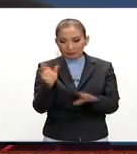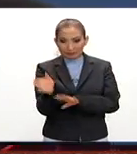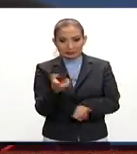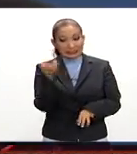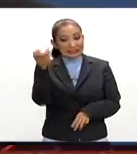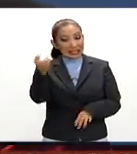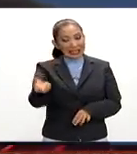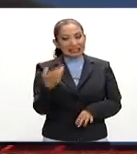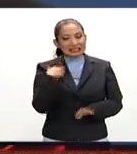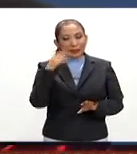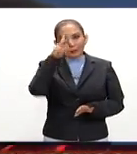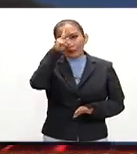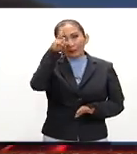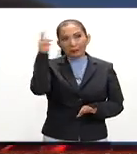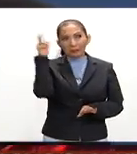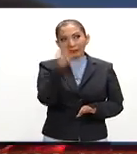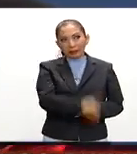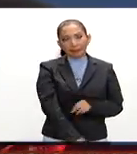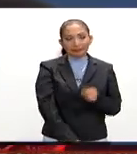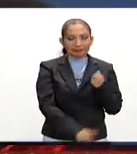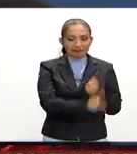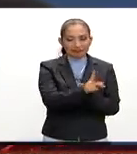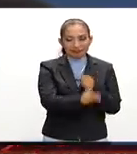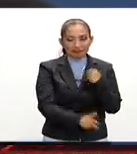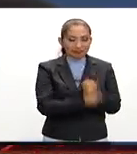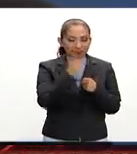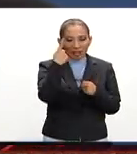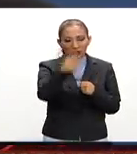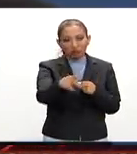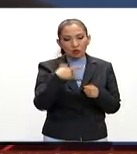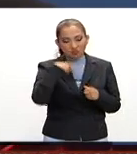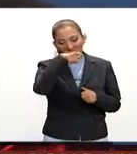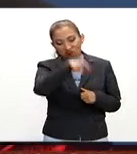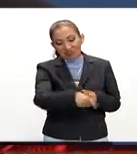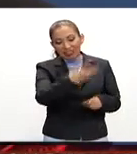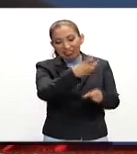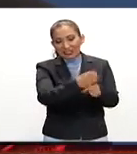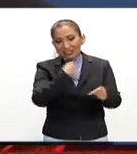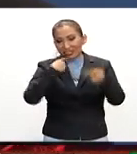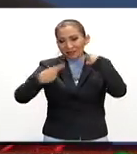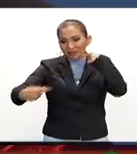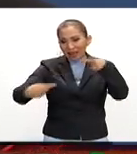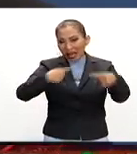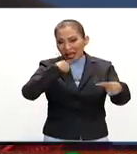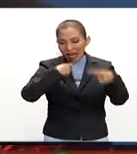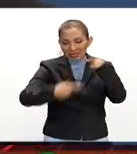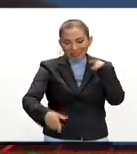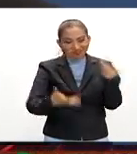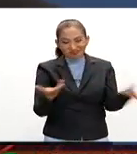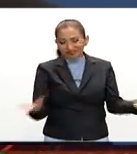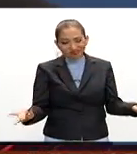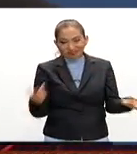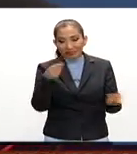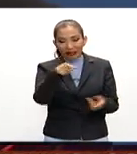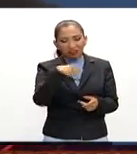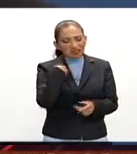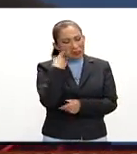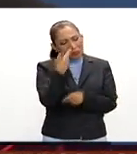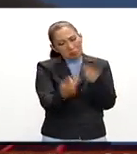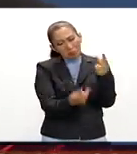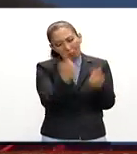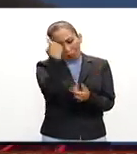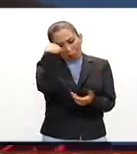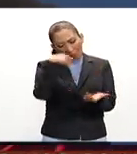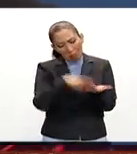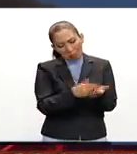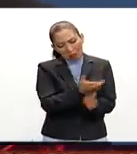que fue la pifia mayor de su desempeño en este tercer debate presidencial. La gran interrogante antes